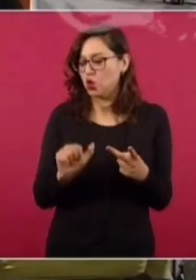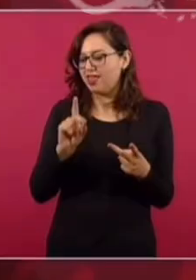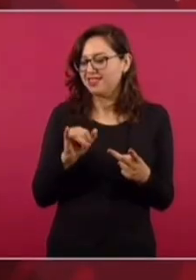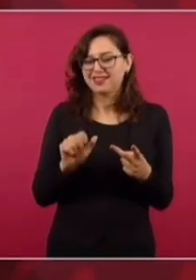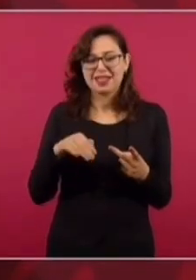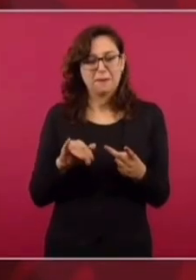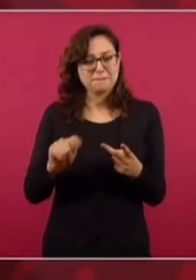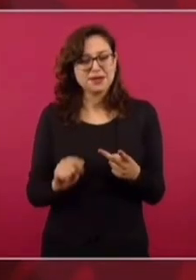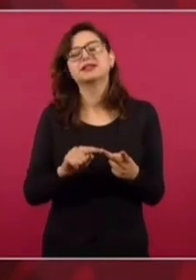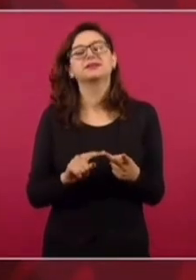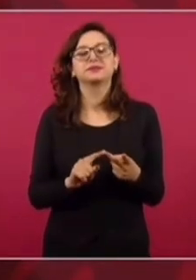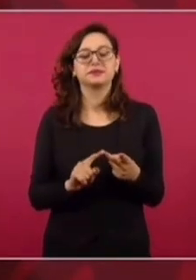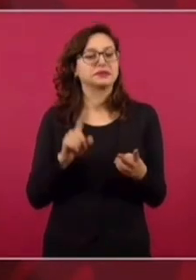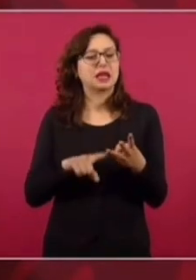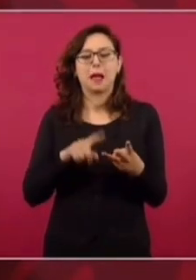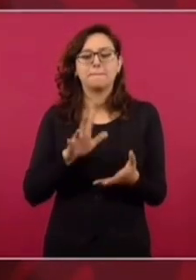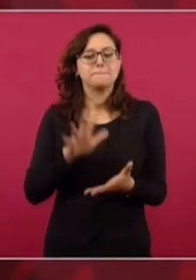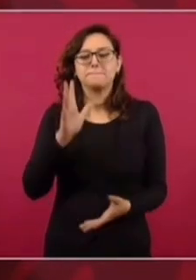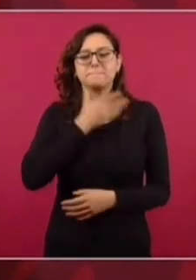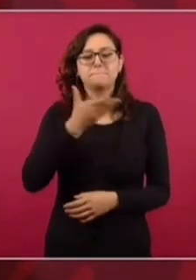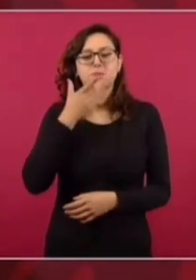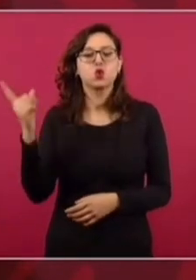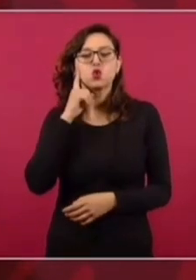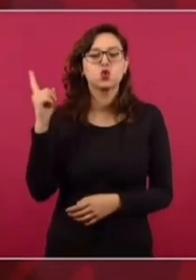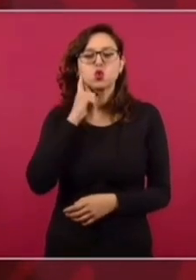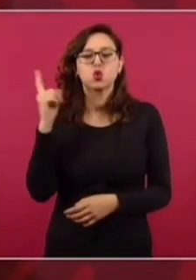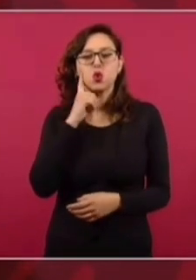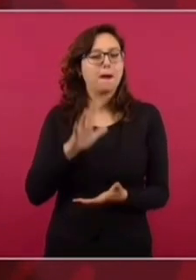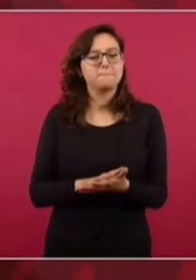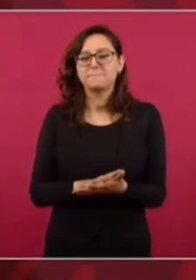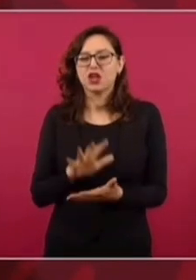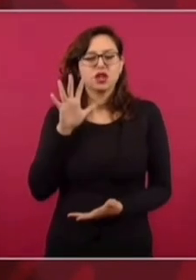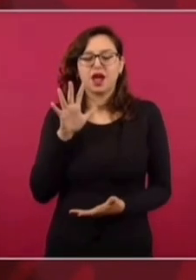La que más se escucha, la que más se conoce en el mundo